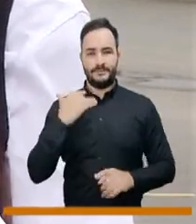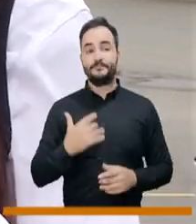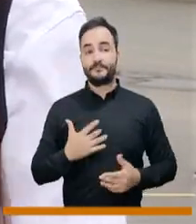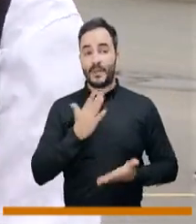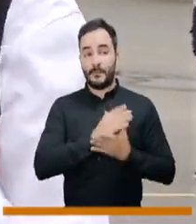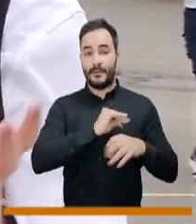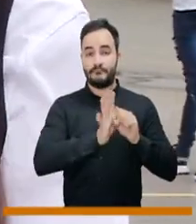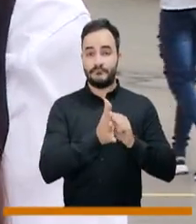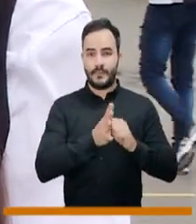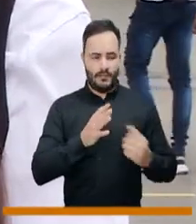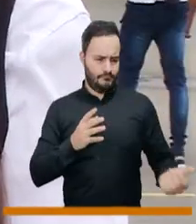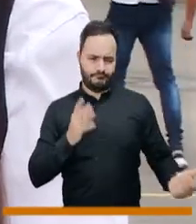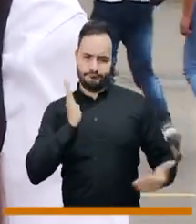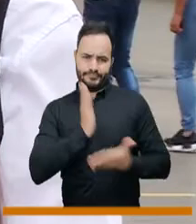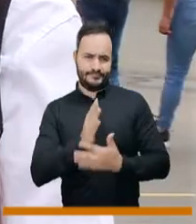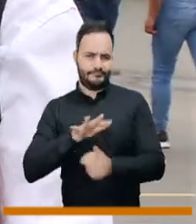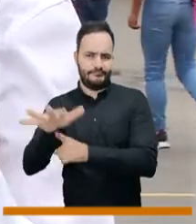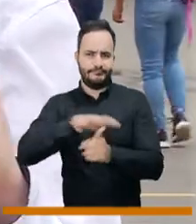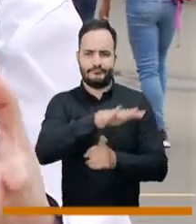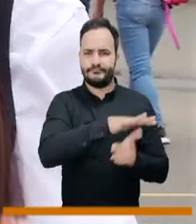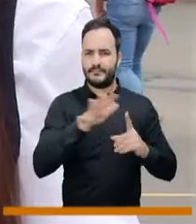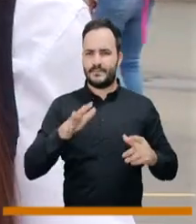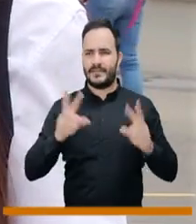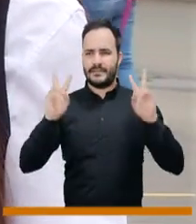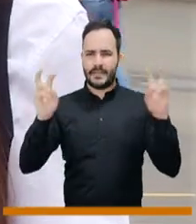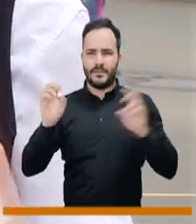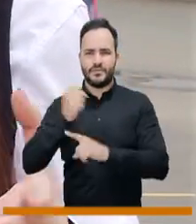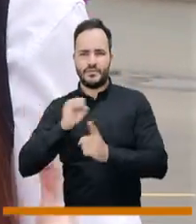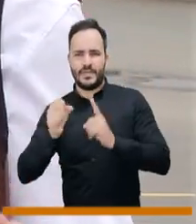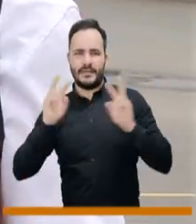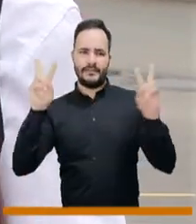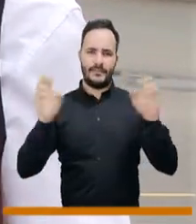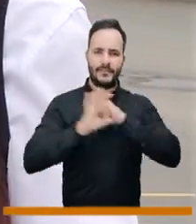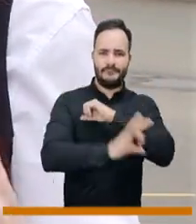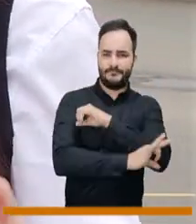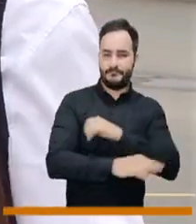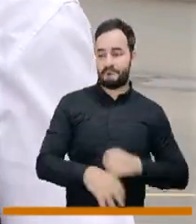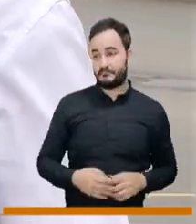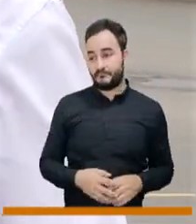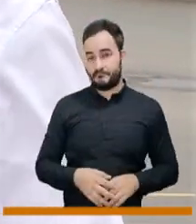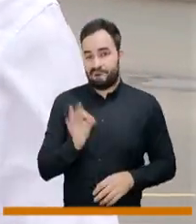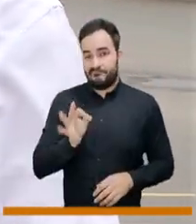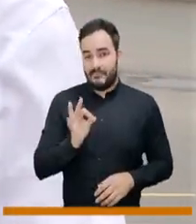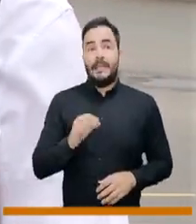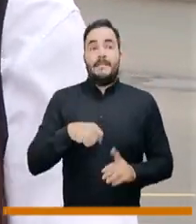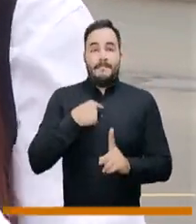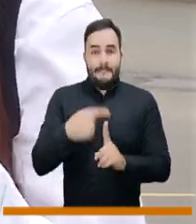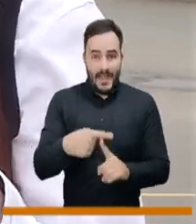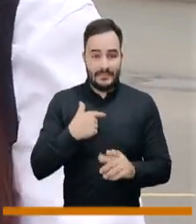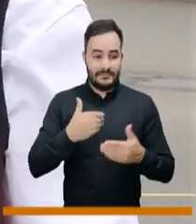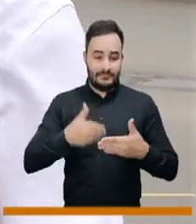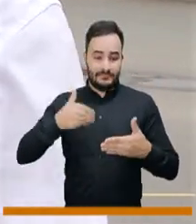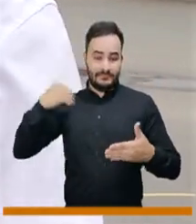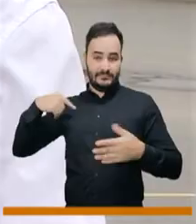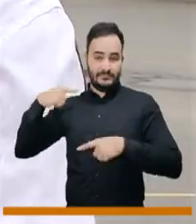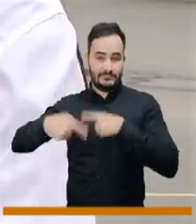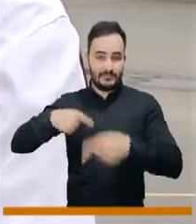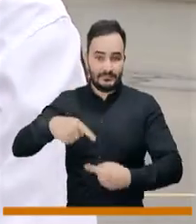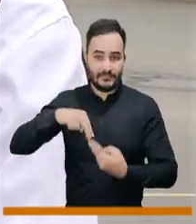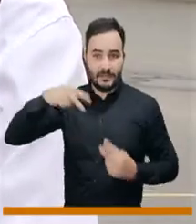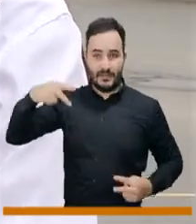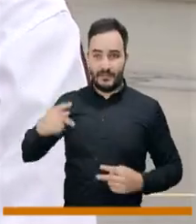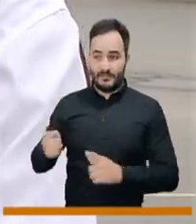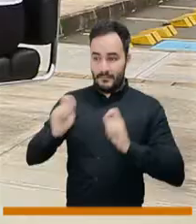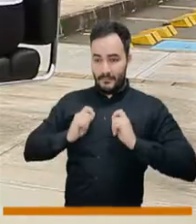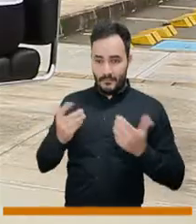nos aumentó un montón de factores psicosociales, que junto con nuestra herencia, a nuestros ancestros, como me decían, hace que tengamos